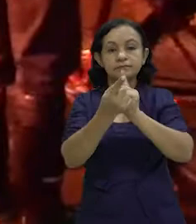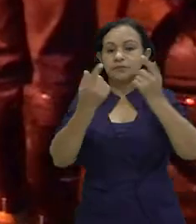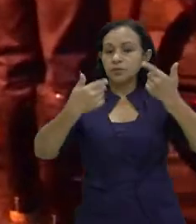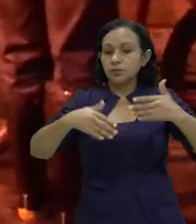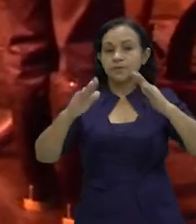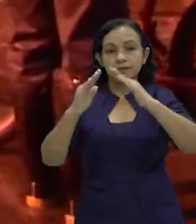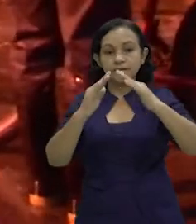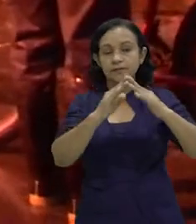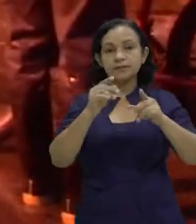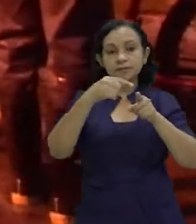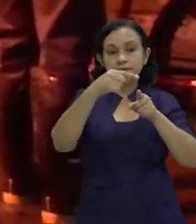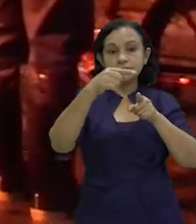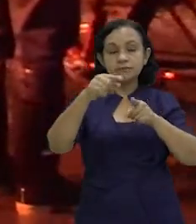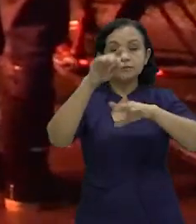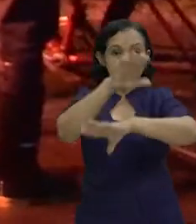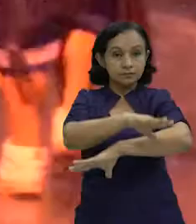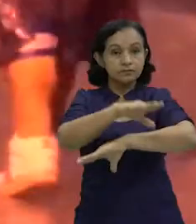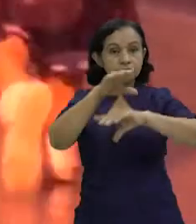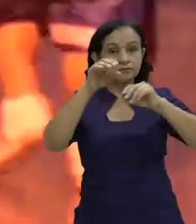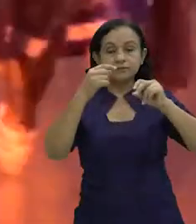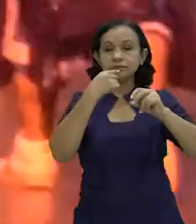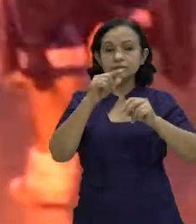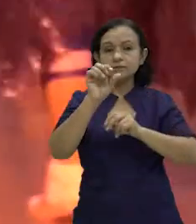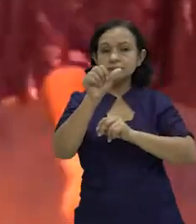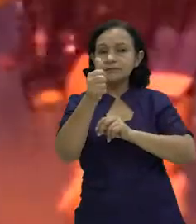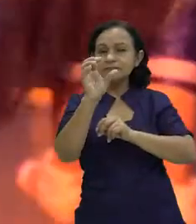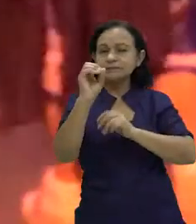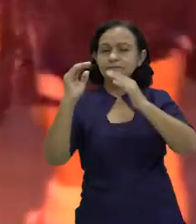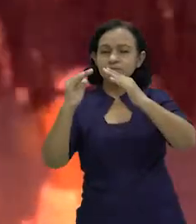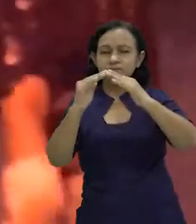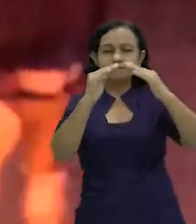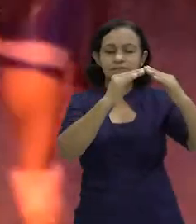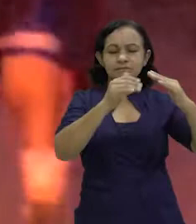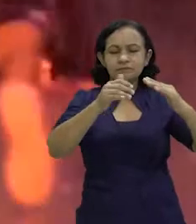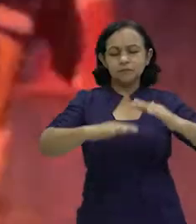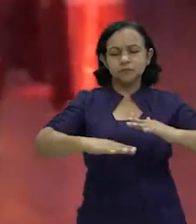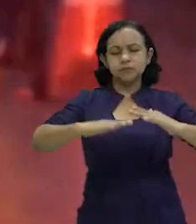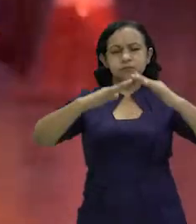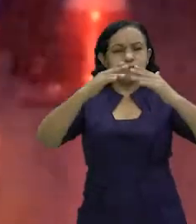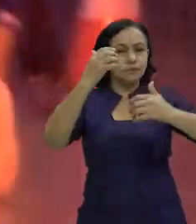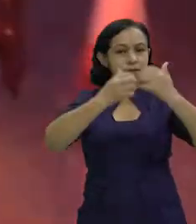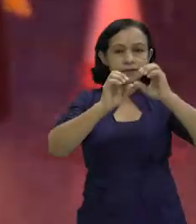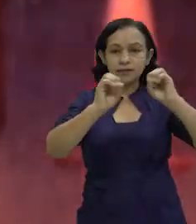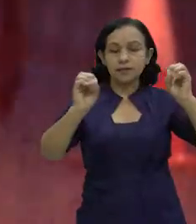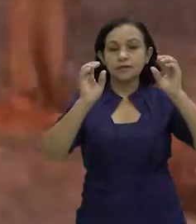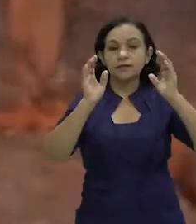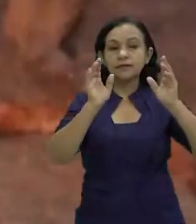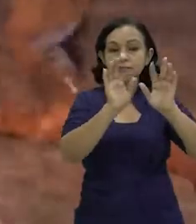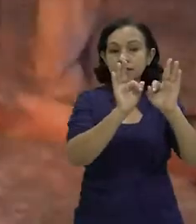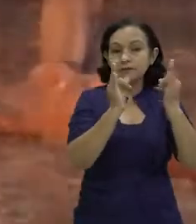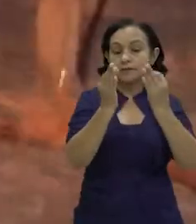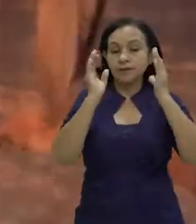En el municipio de Ginotega se reportaron al menos 60 casas anegadas, sin daños a la integridad física de las